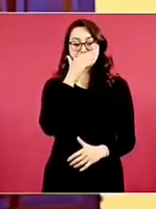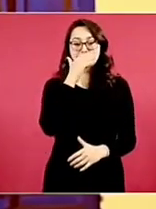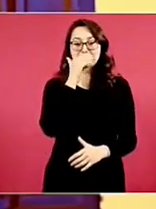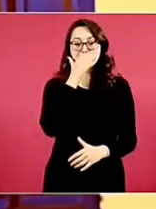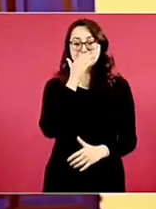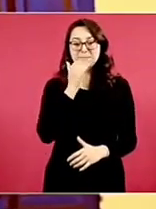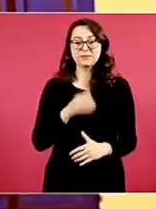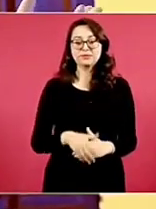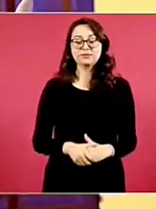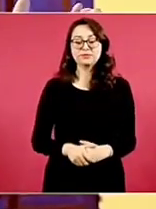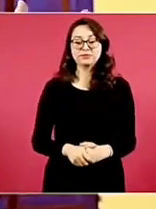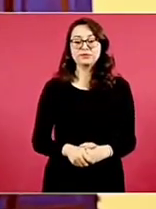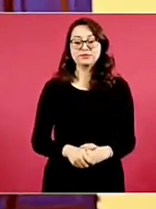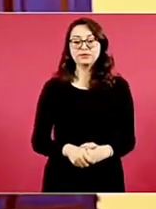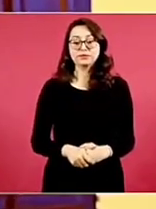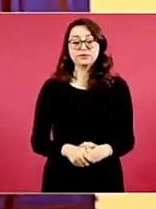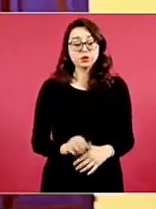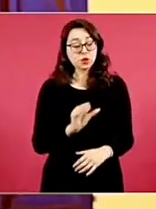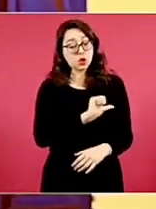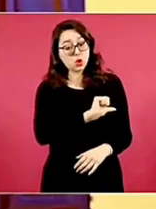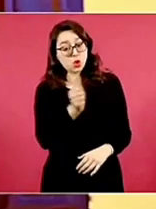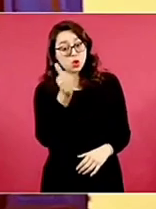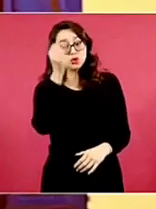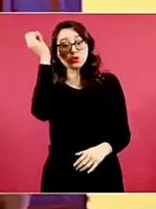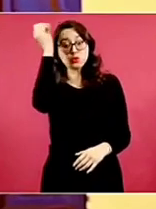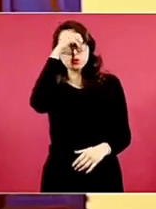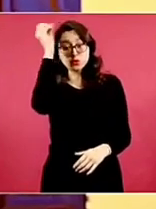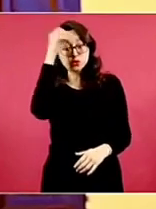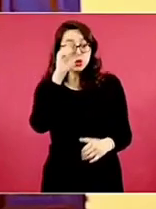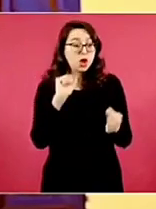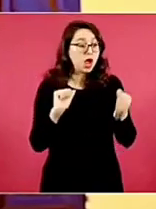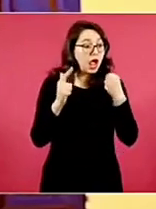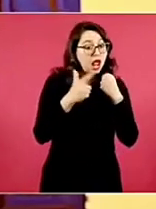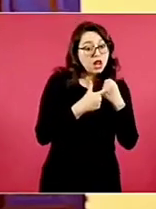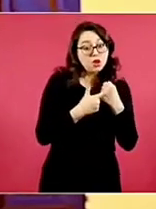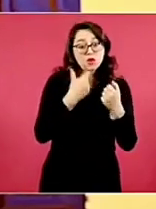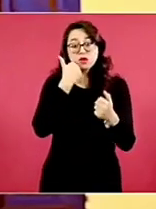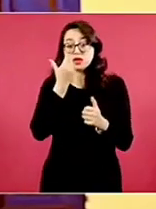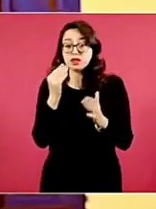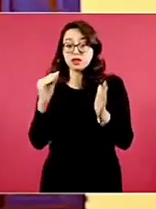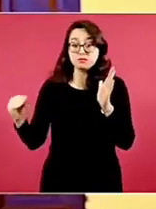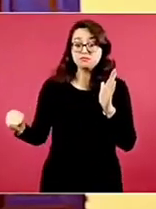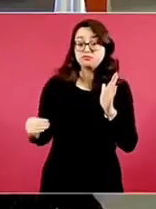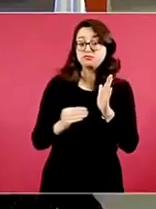¿Hay algún otro comentario que el presidente de usted quisiera agregar?